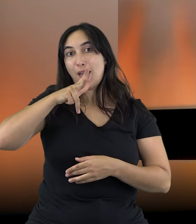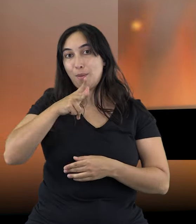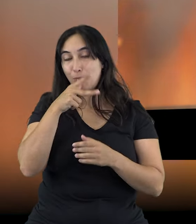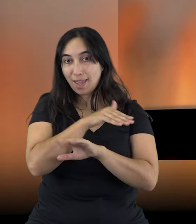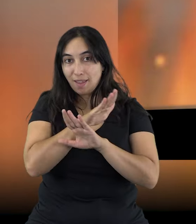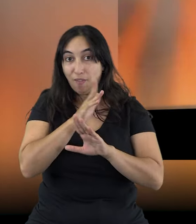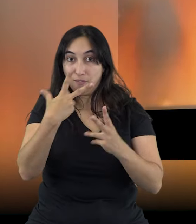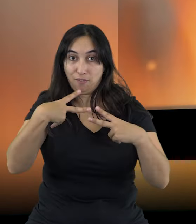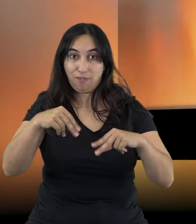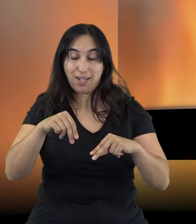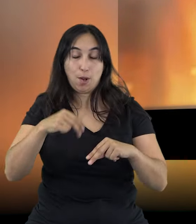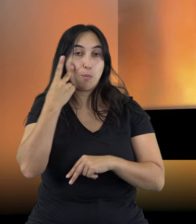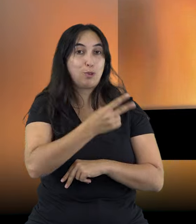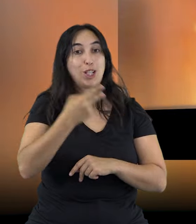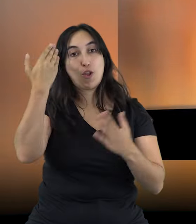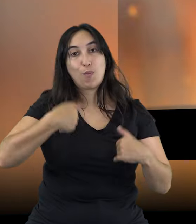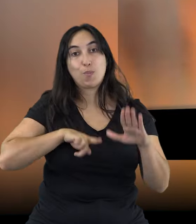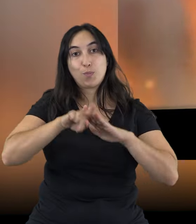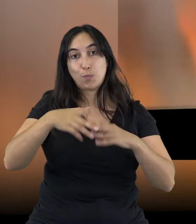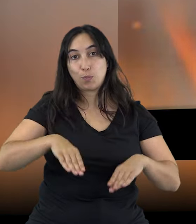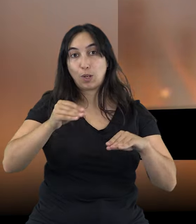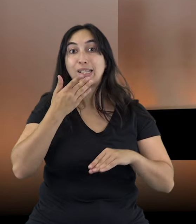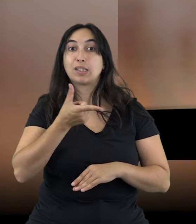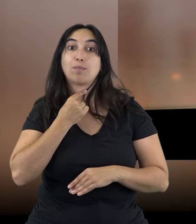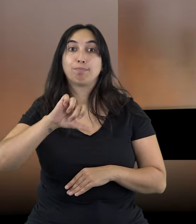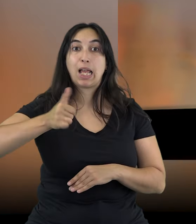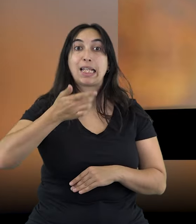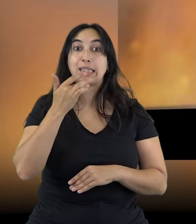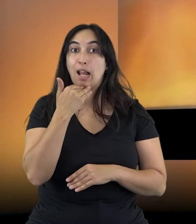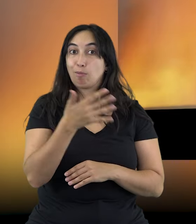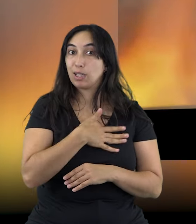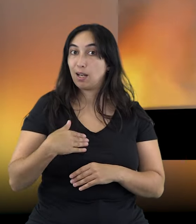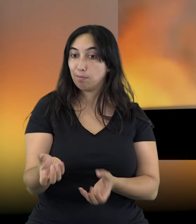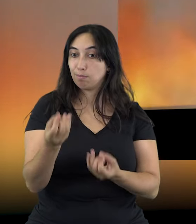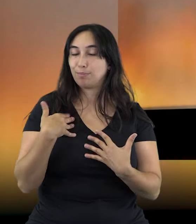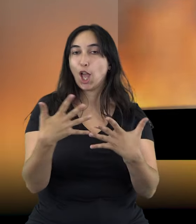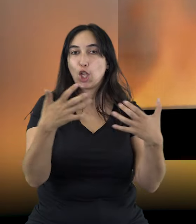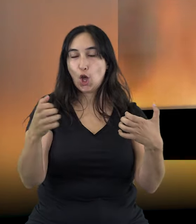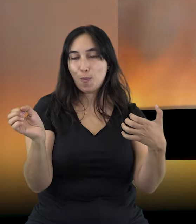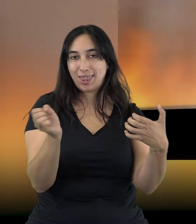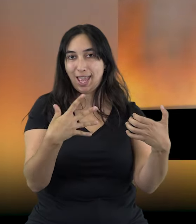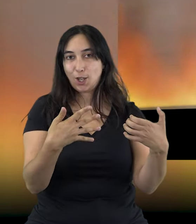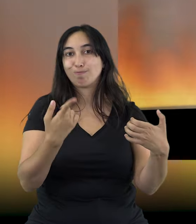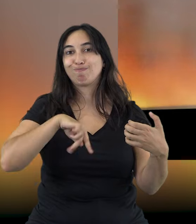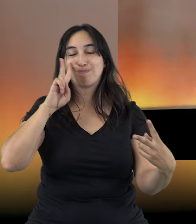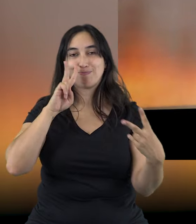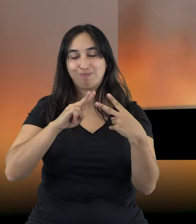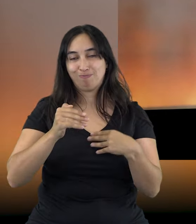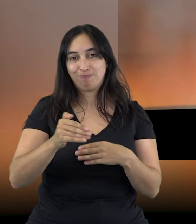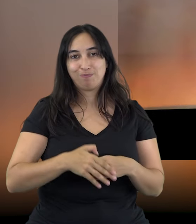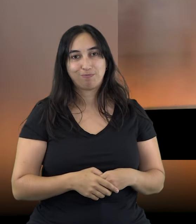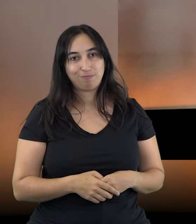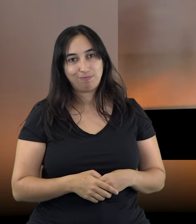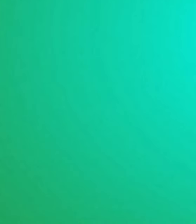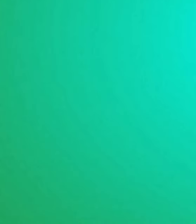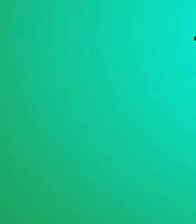esta nueva edición de InformaMED desde el Museo de la Evolución Humana en Burgos. Si os ha gustado, dadle like. Si queréis decirnos algo, dejádnoslo en comentarios. Nos vemos en el